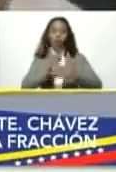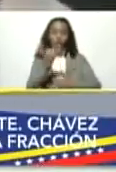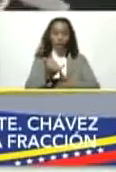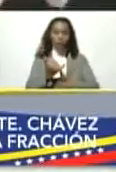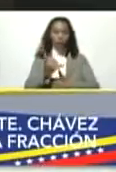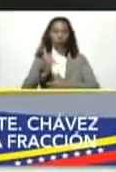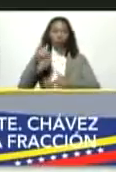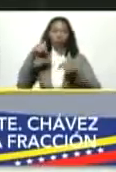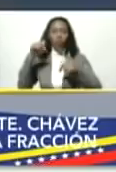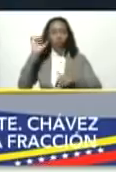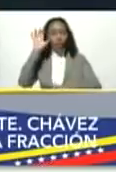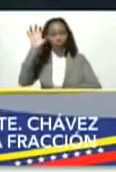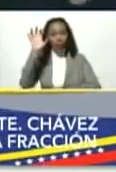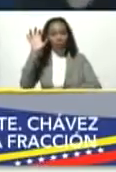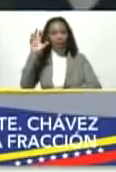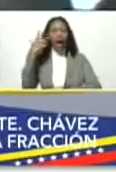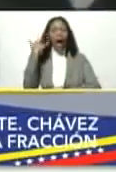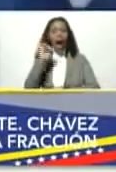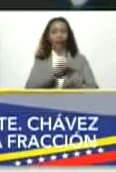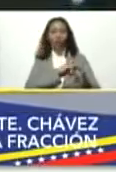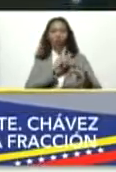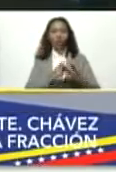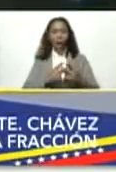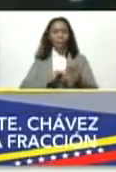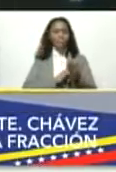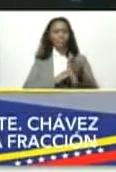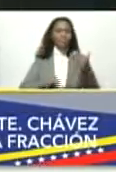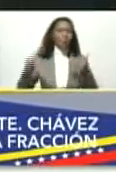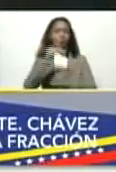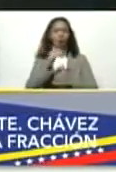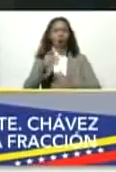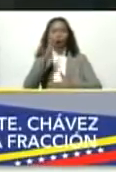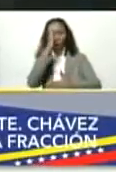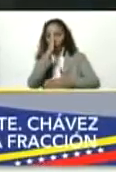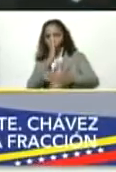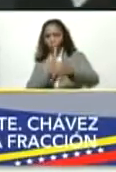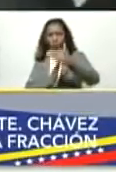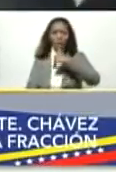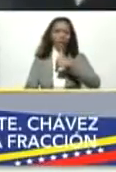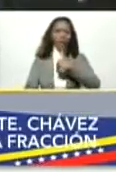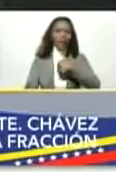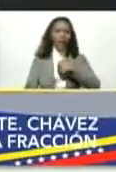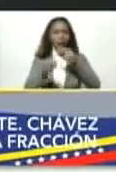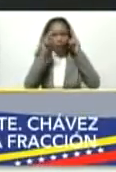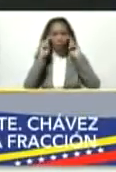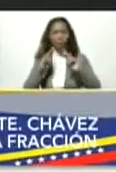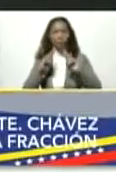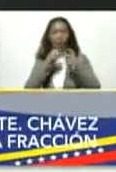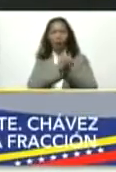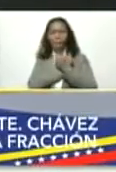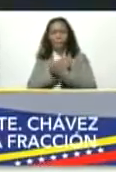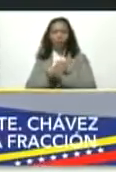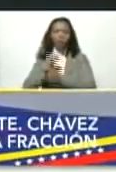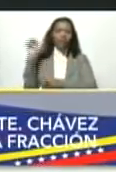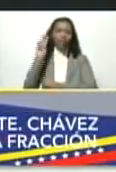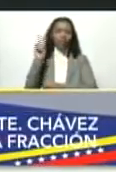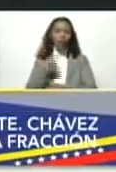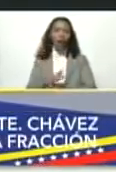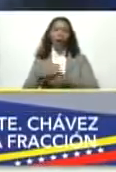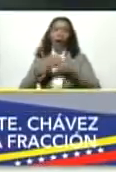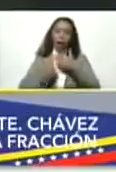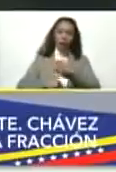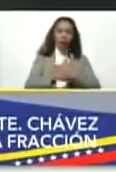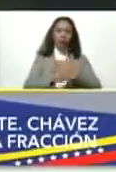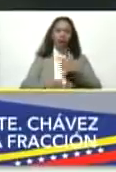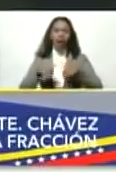tenemos la voluntad máxima tenemos la honestidad y el amor por Venezuela para echar a